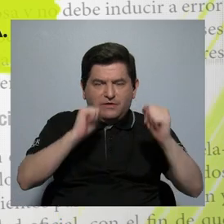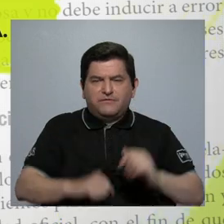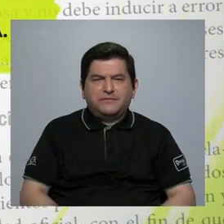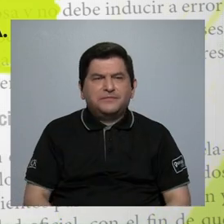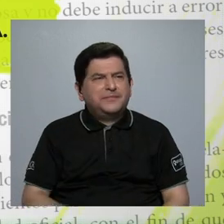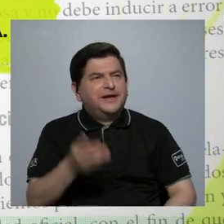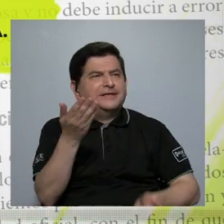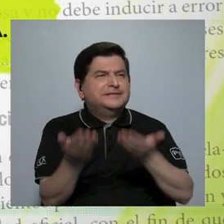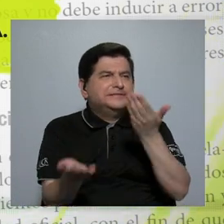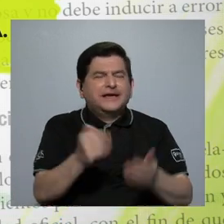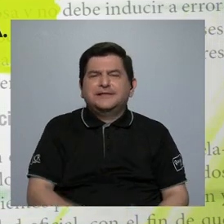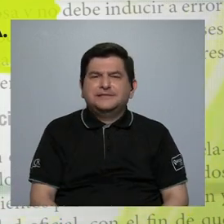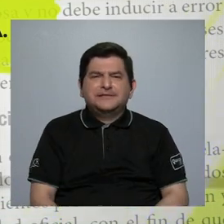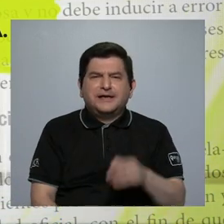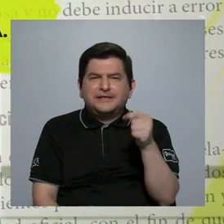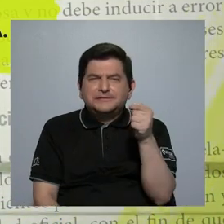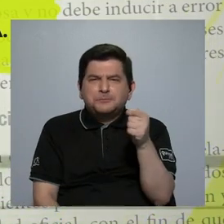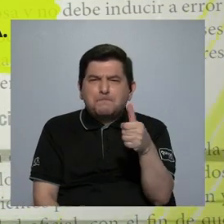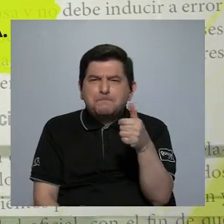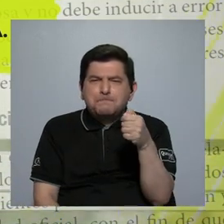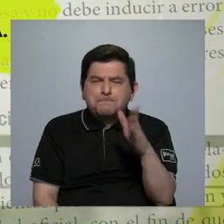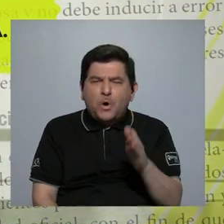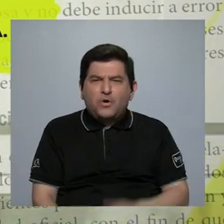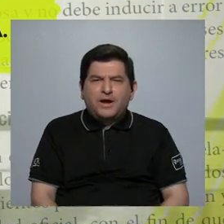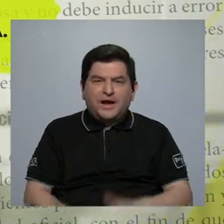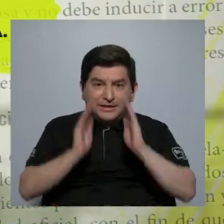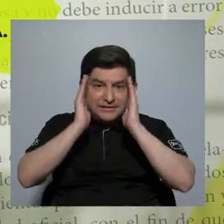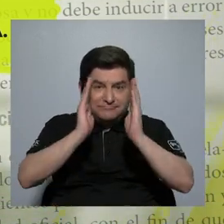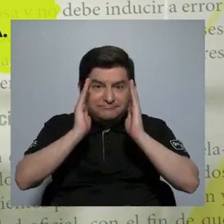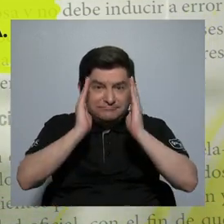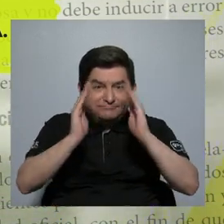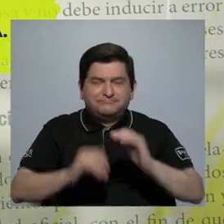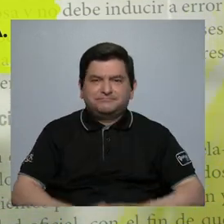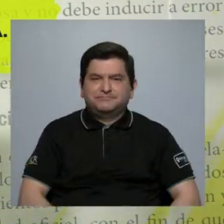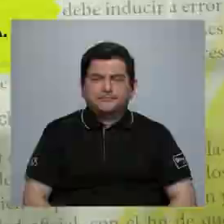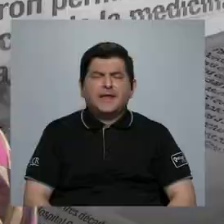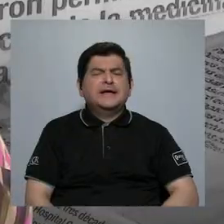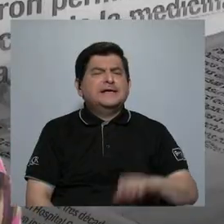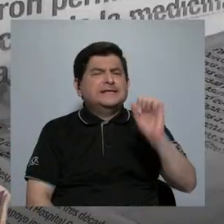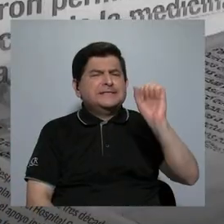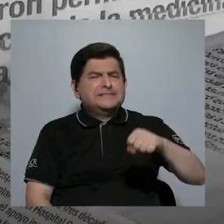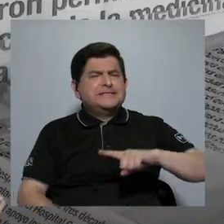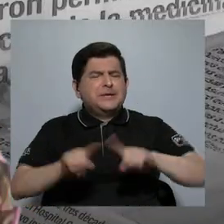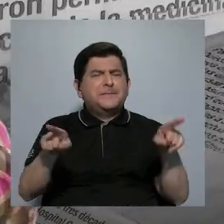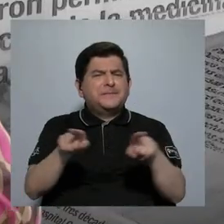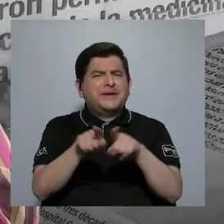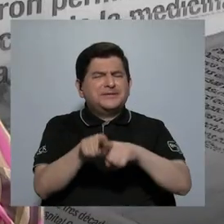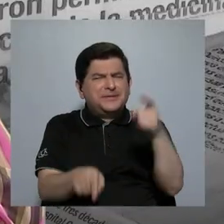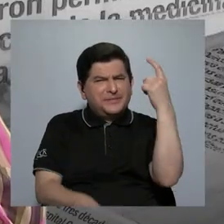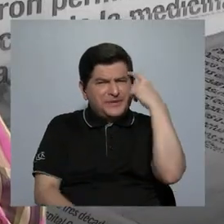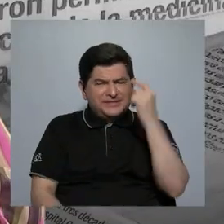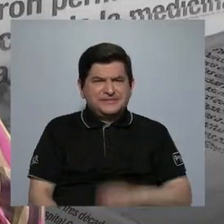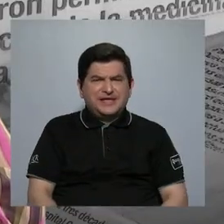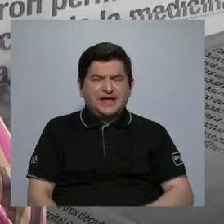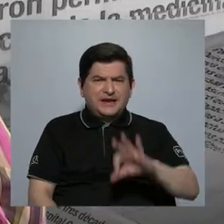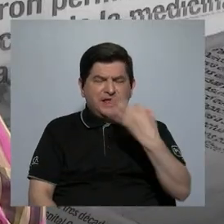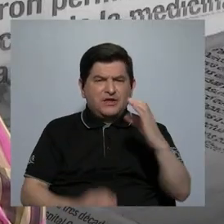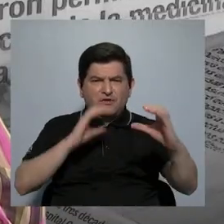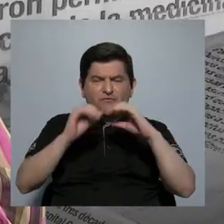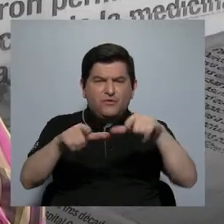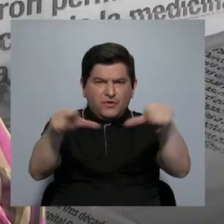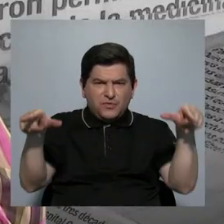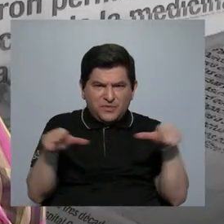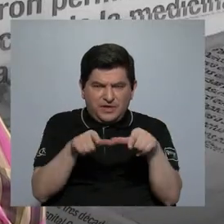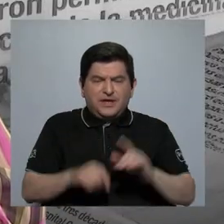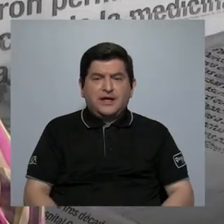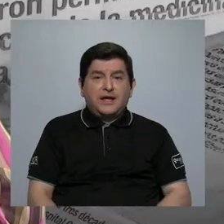con muy poco cobertura, digámoslo así. Sí, pero también hay que pensar en medios locales